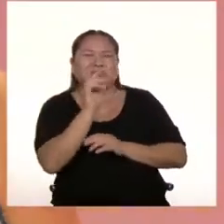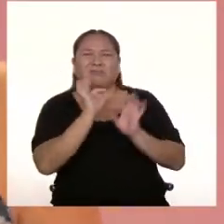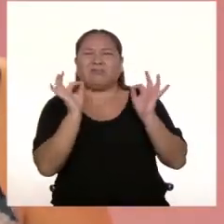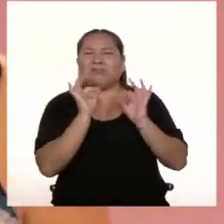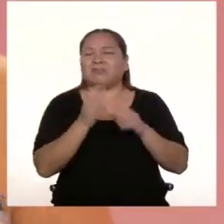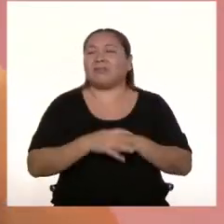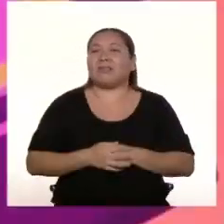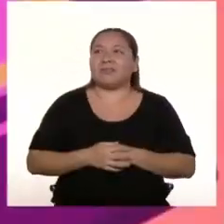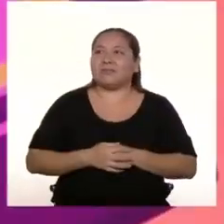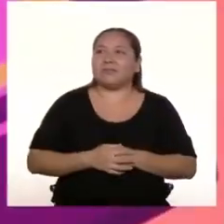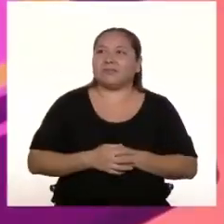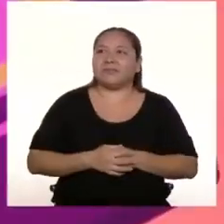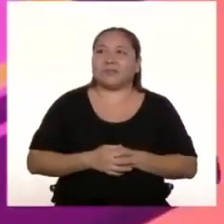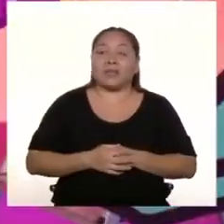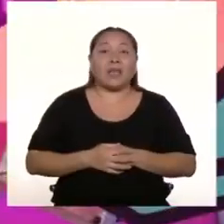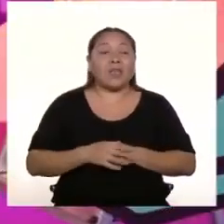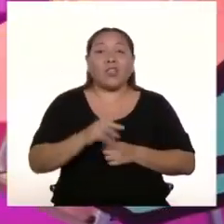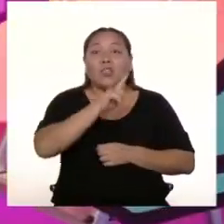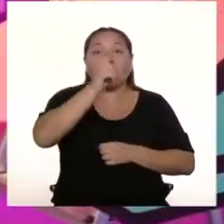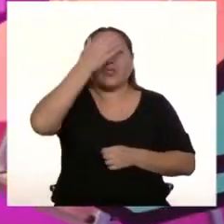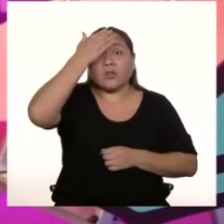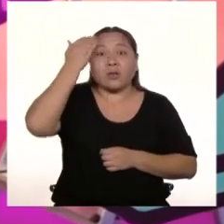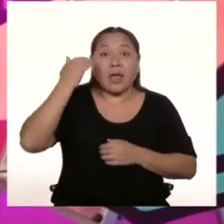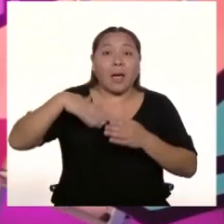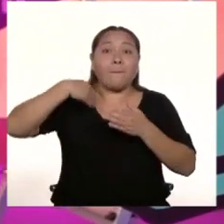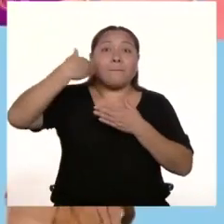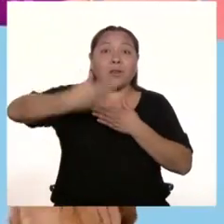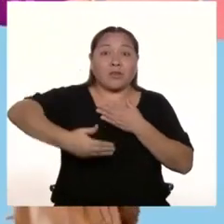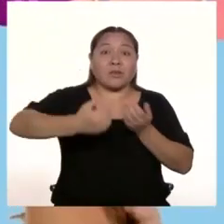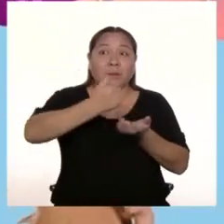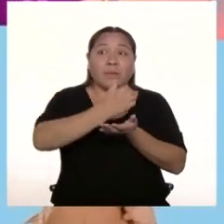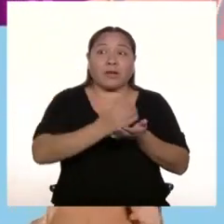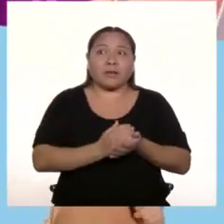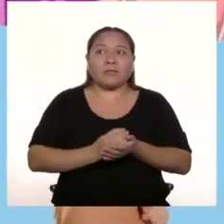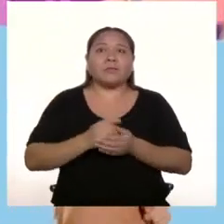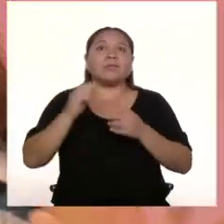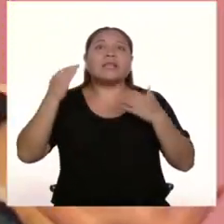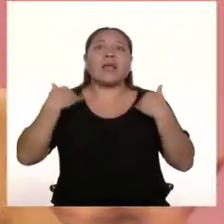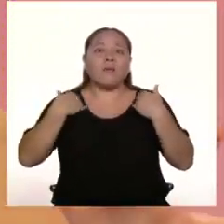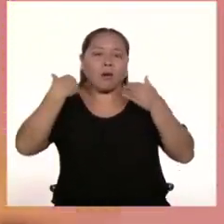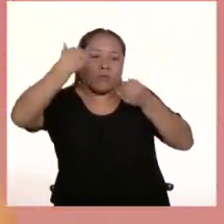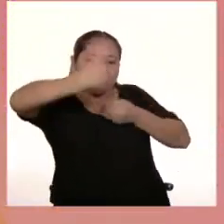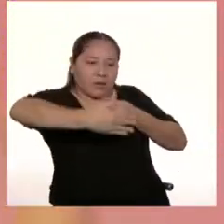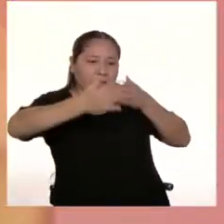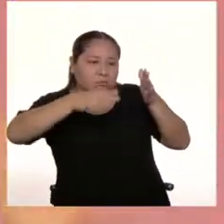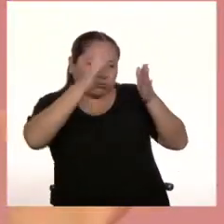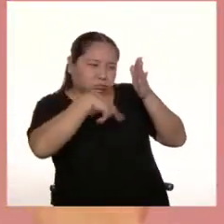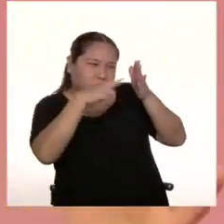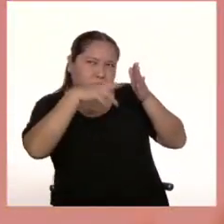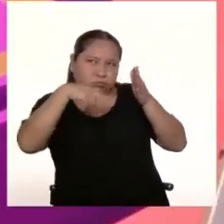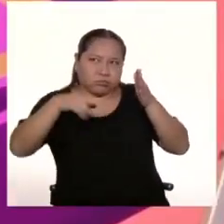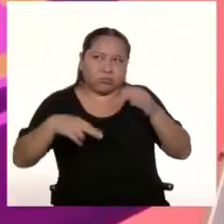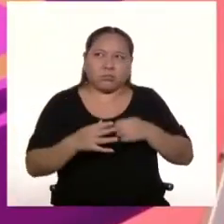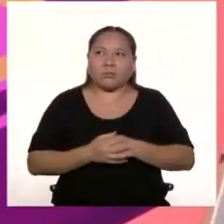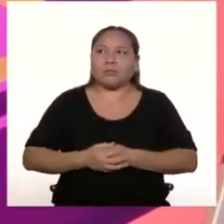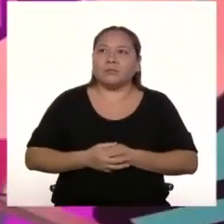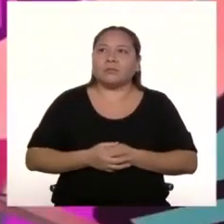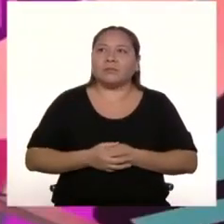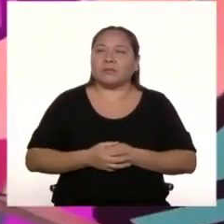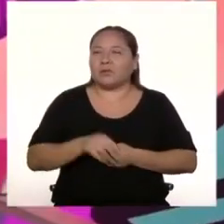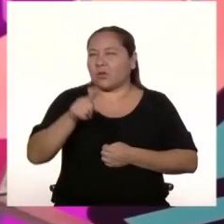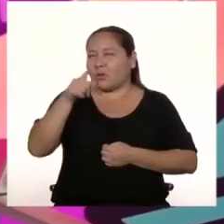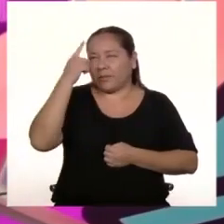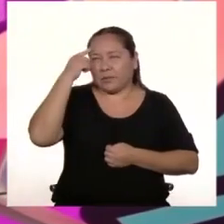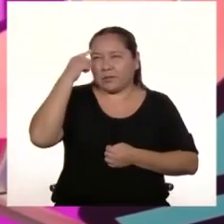todas formas. No nos olvidemos que para la próxima temporada tenemos que hacer la escenografía. Hay que grafitear todos los rankings. ¿Tú crees que